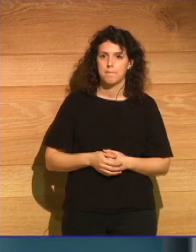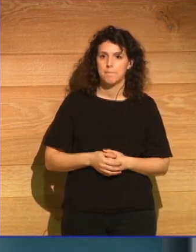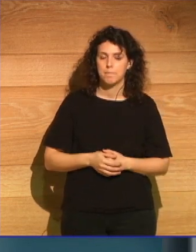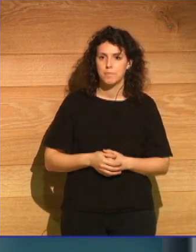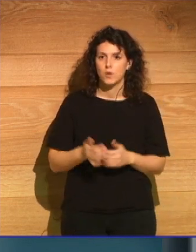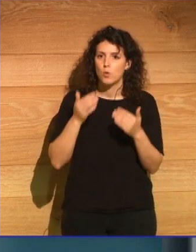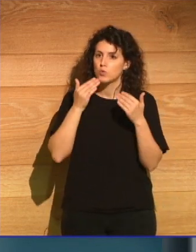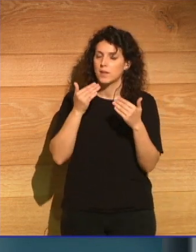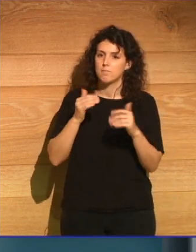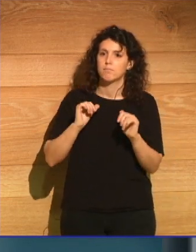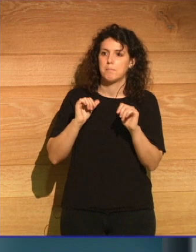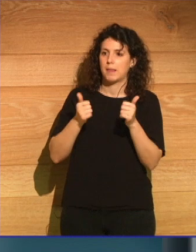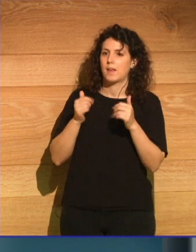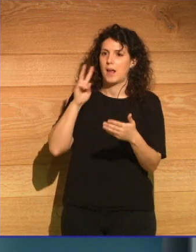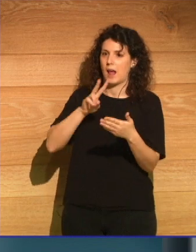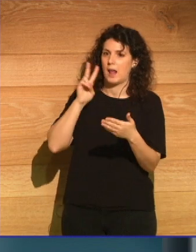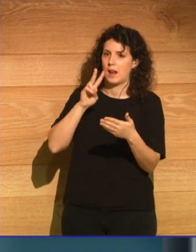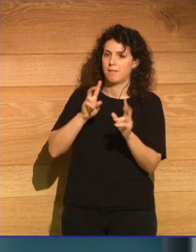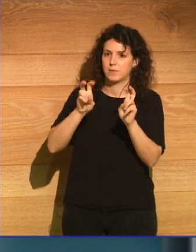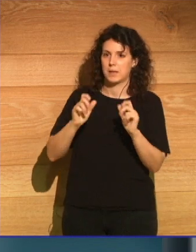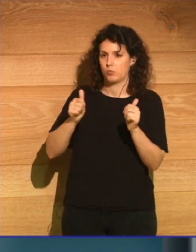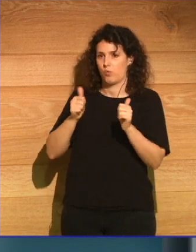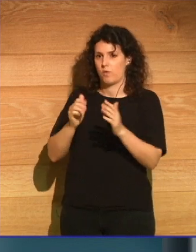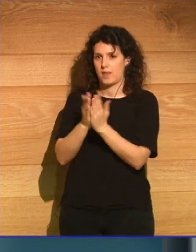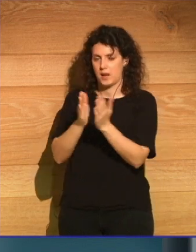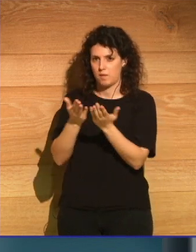Muchas gracias. Voy a empezar a leer de la introducción del libro.